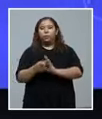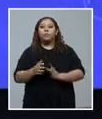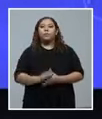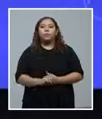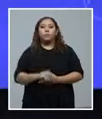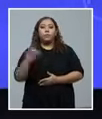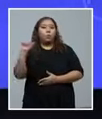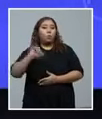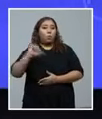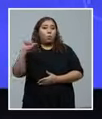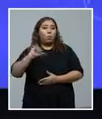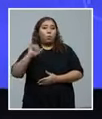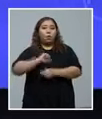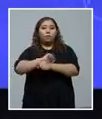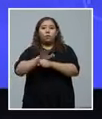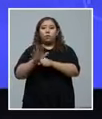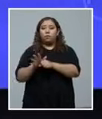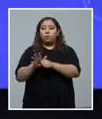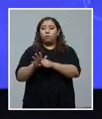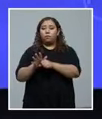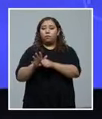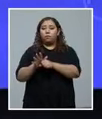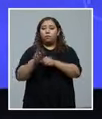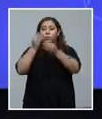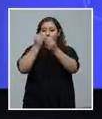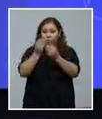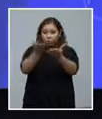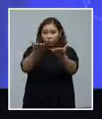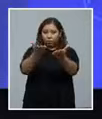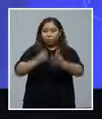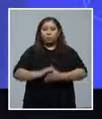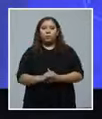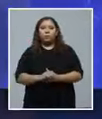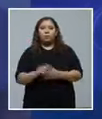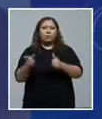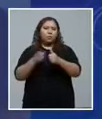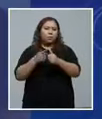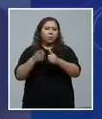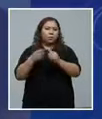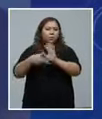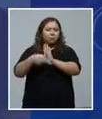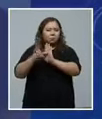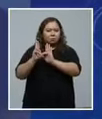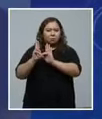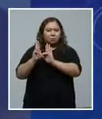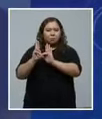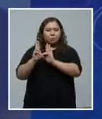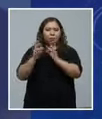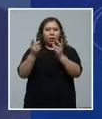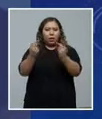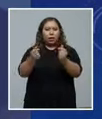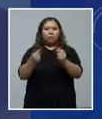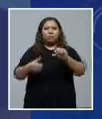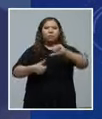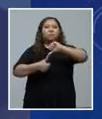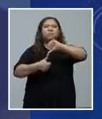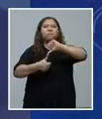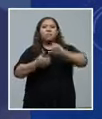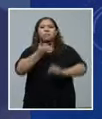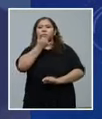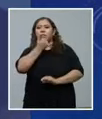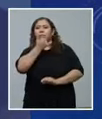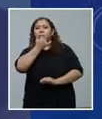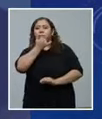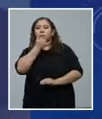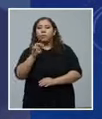de coronavirus COVID-19. Vamos a hacer un ligero y rápido repaso de lo que pasa en Centroamérica. Más de